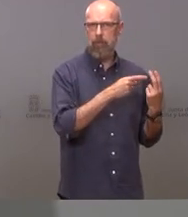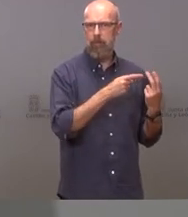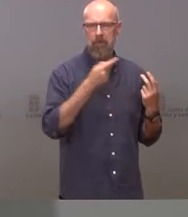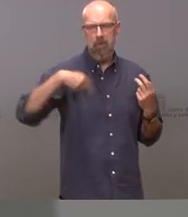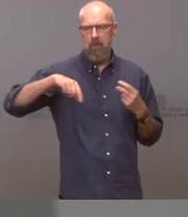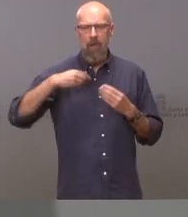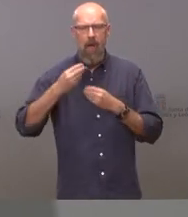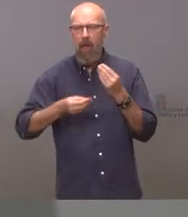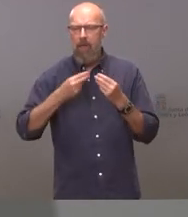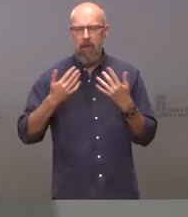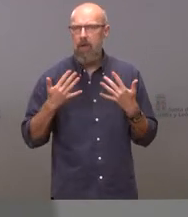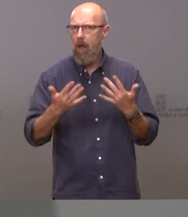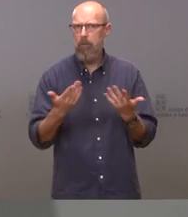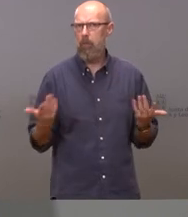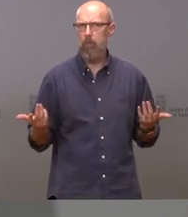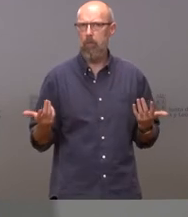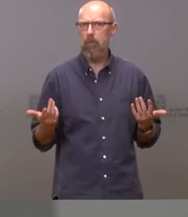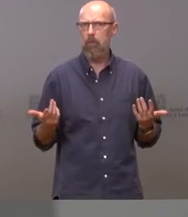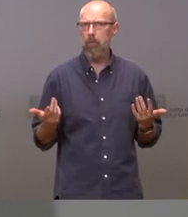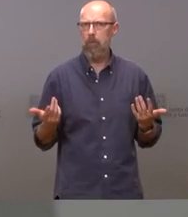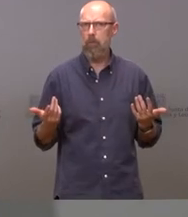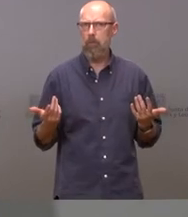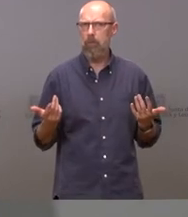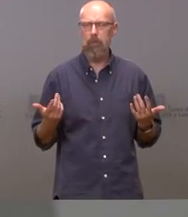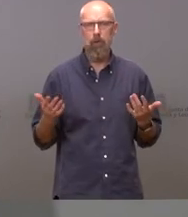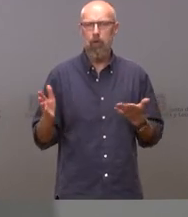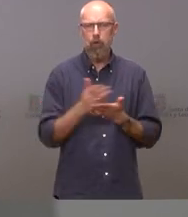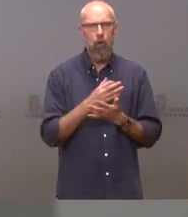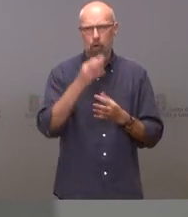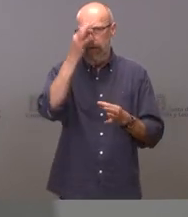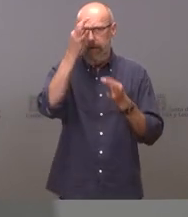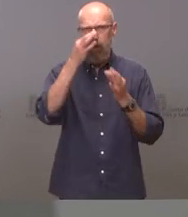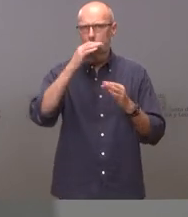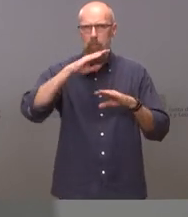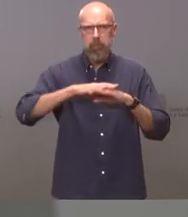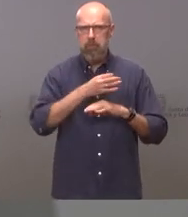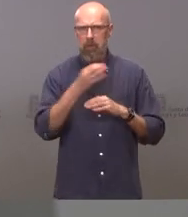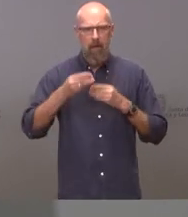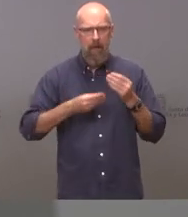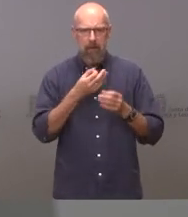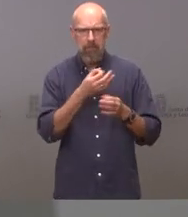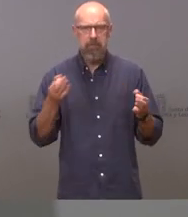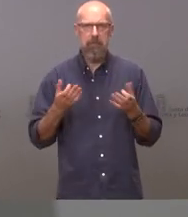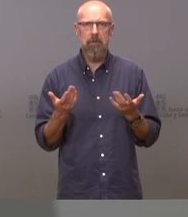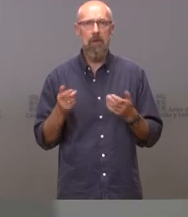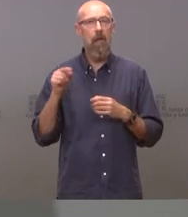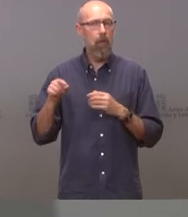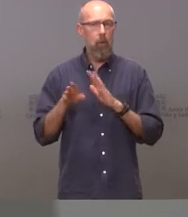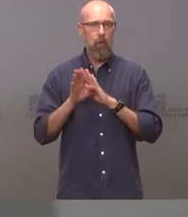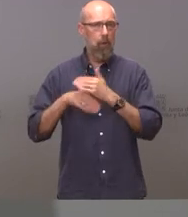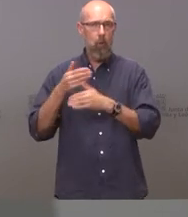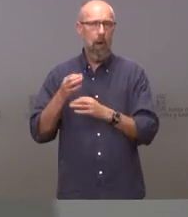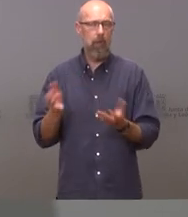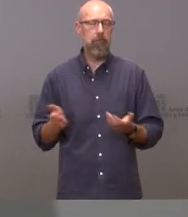celeridad que es precisa y con todo el rigor y así se va a seguir haciendo